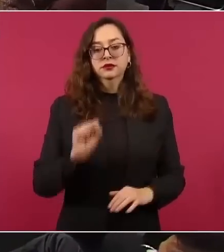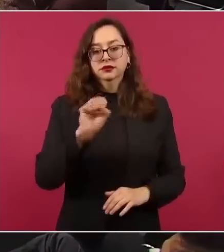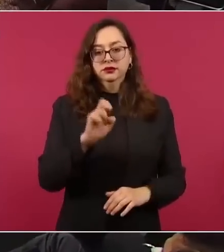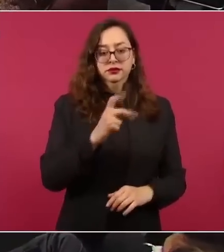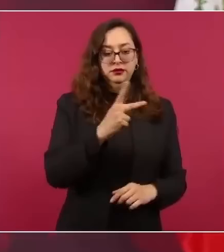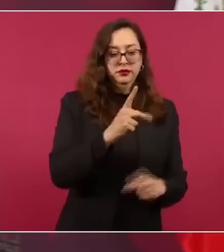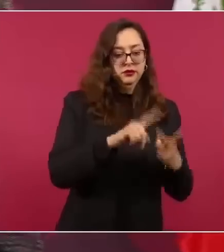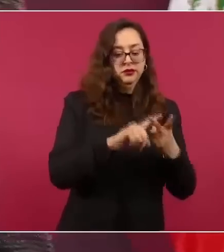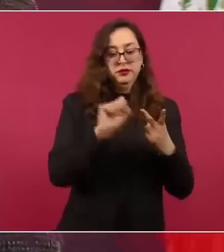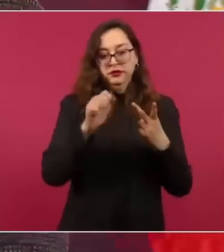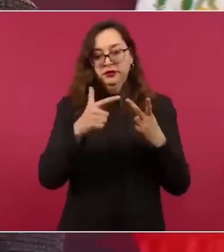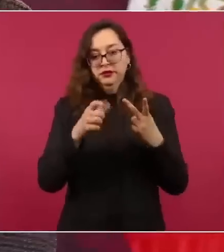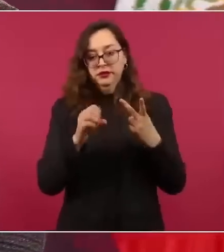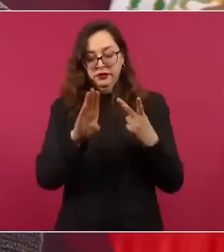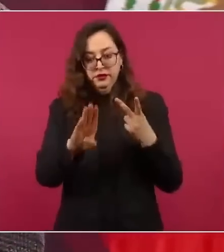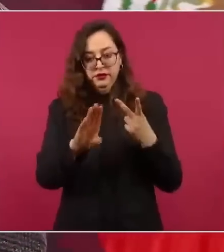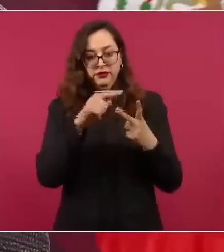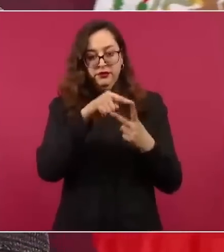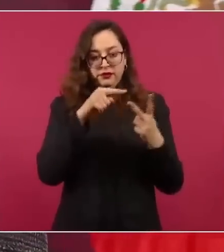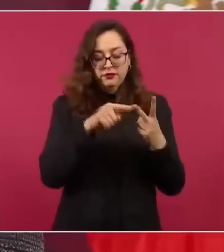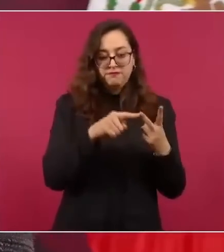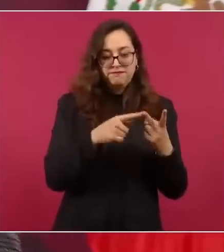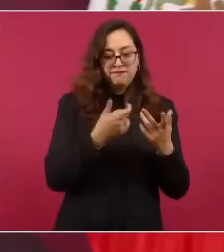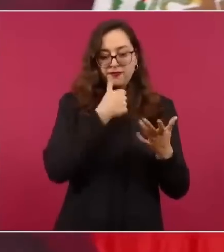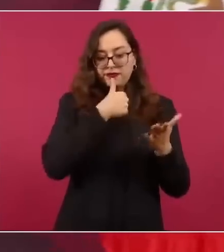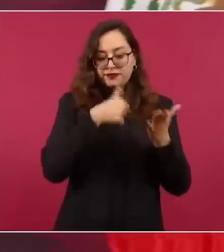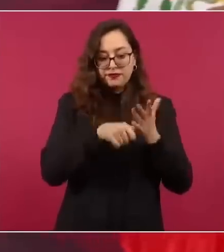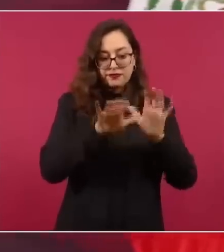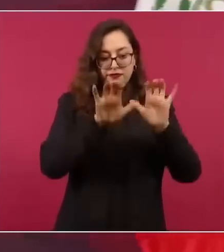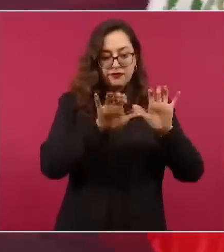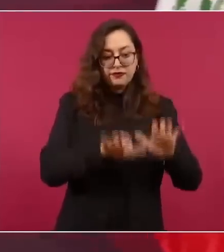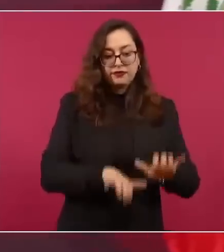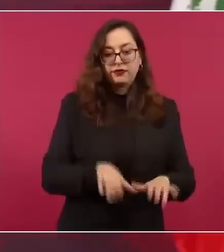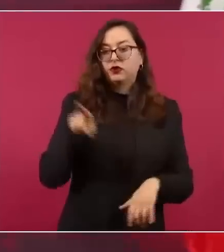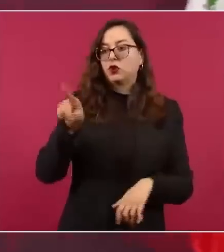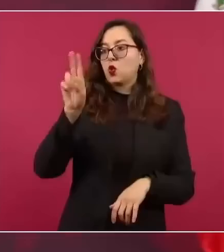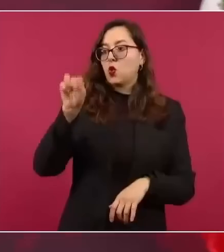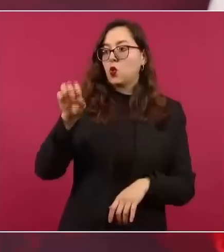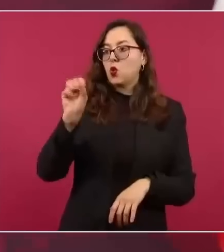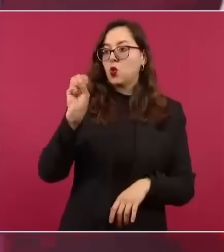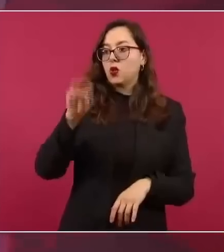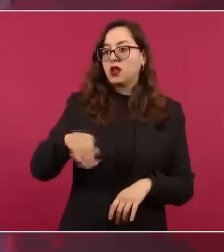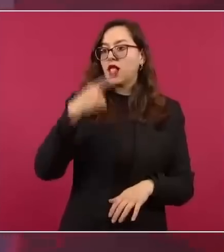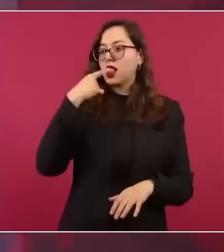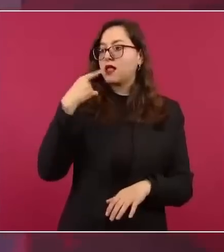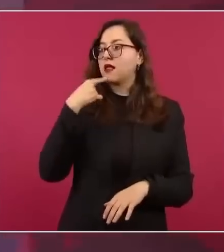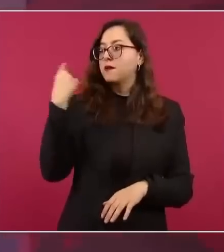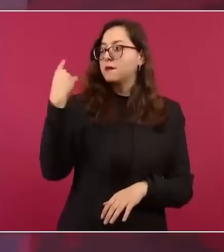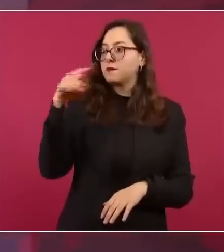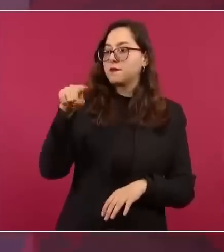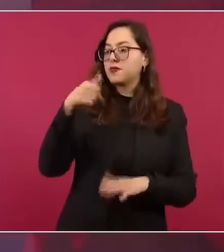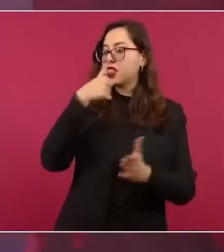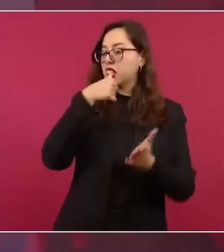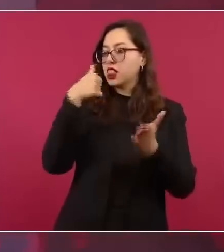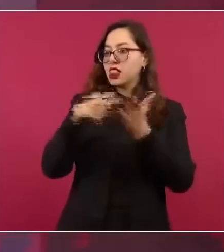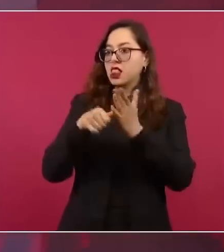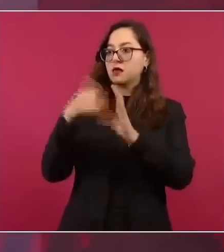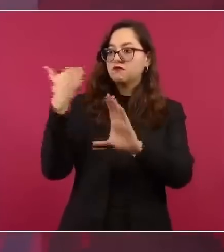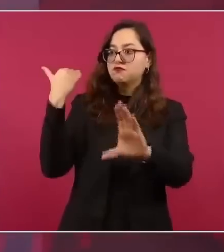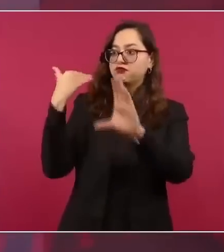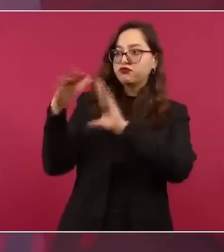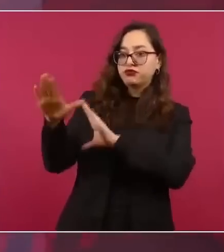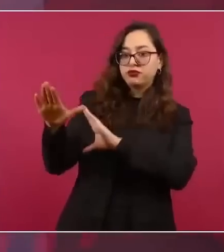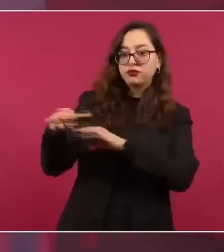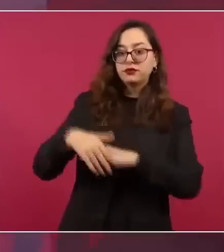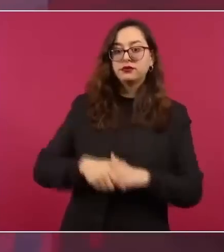de Gobernación le envíe una carta al rector, dicen los abogados,